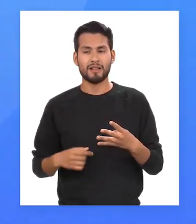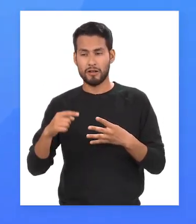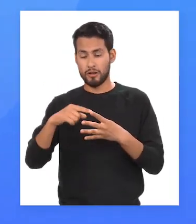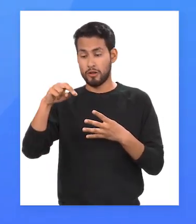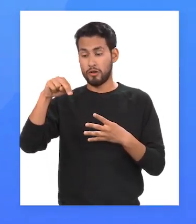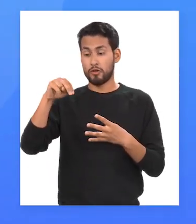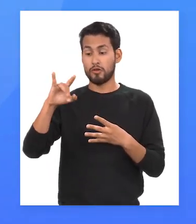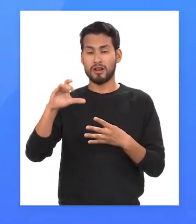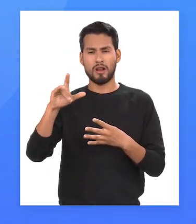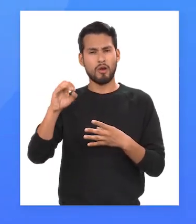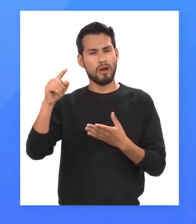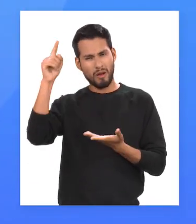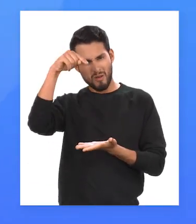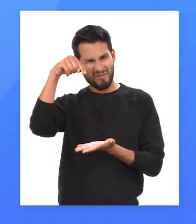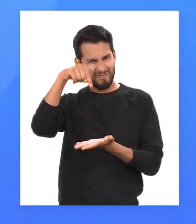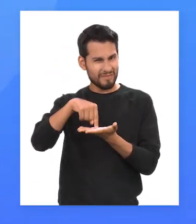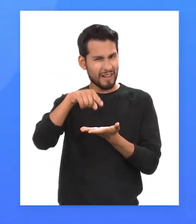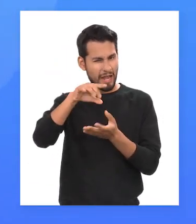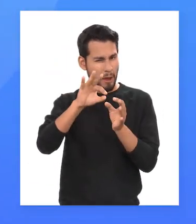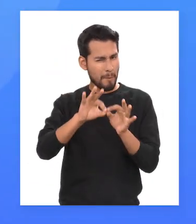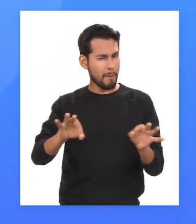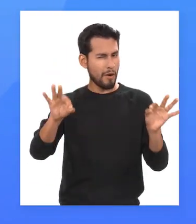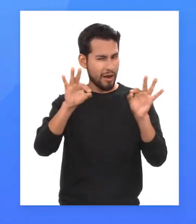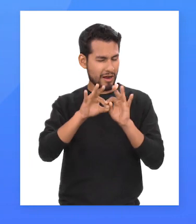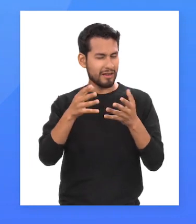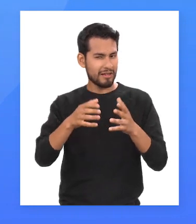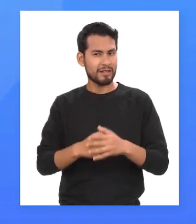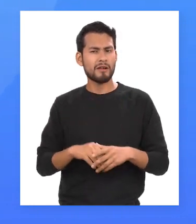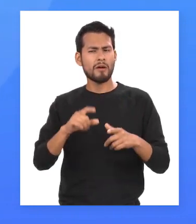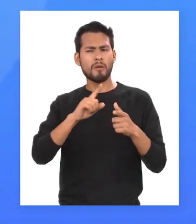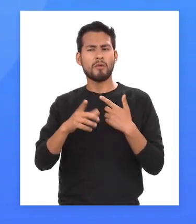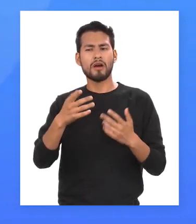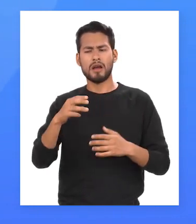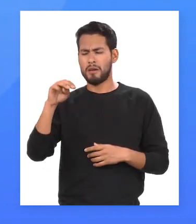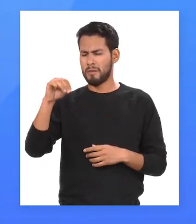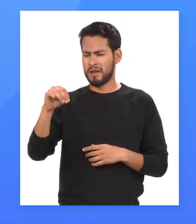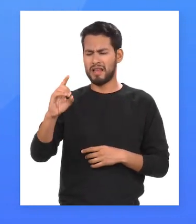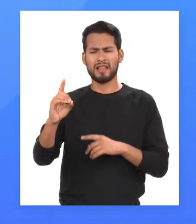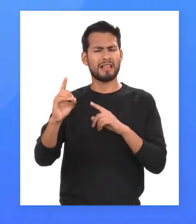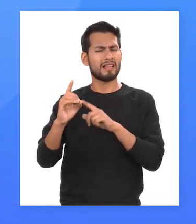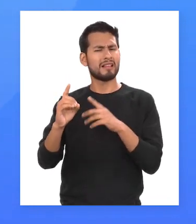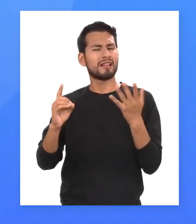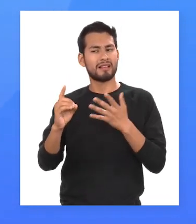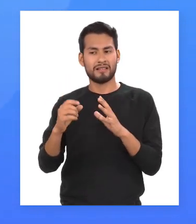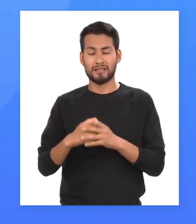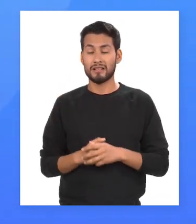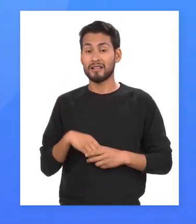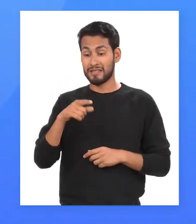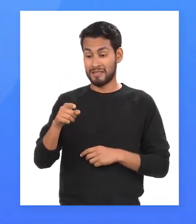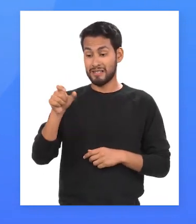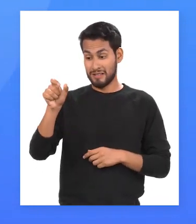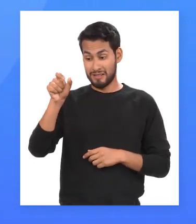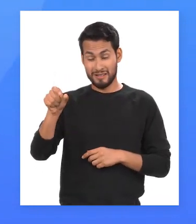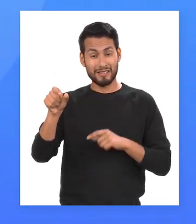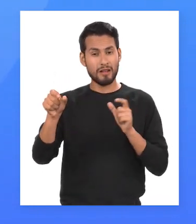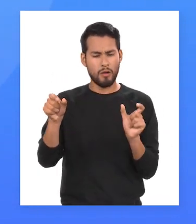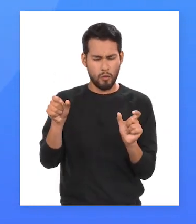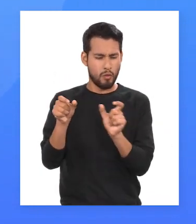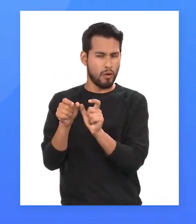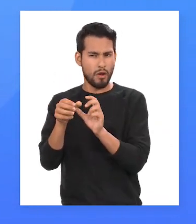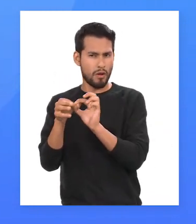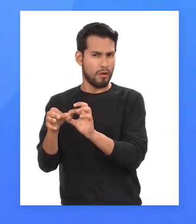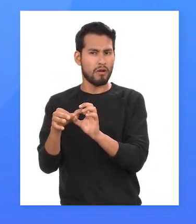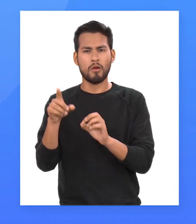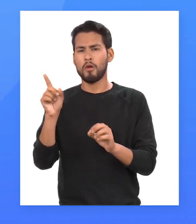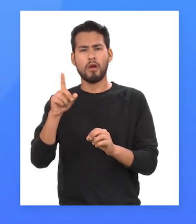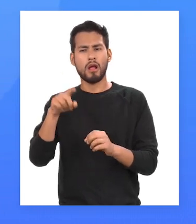núcleo es la parte más importante. Eso lo sabemos. Pero el modificador directo es la palabra que se le une directamente, sin la